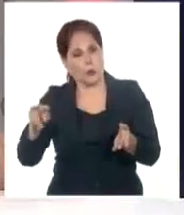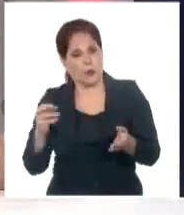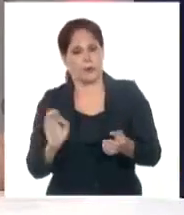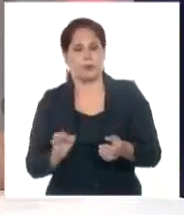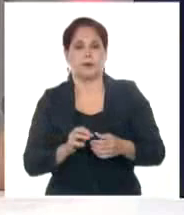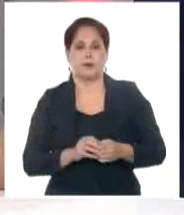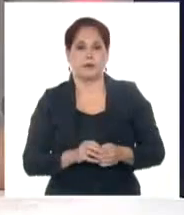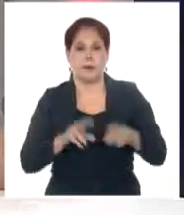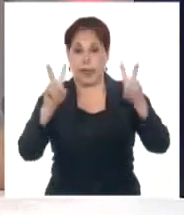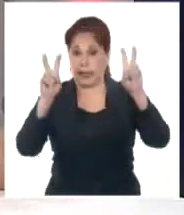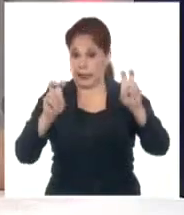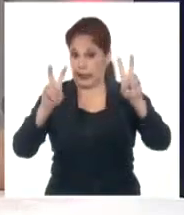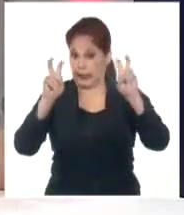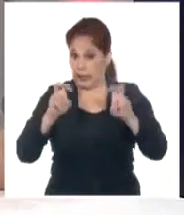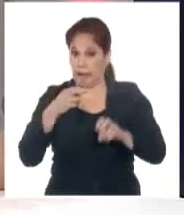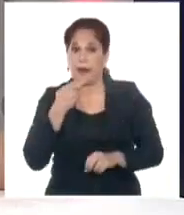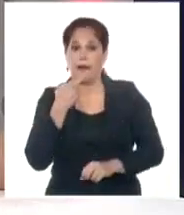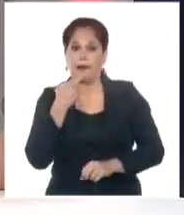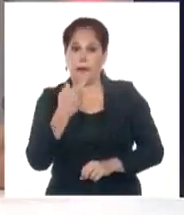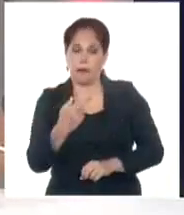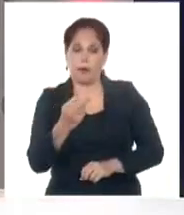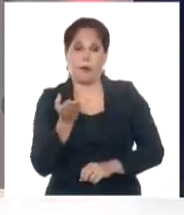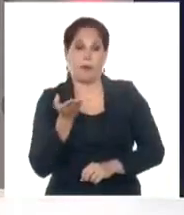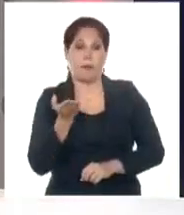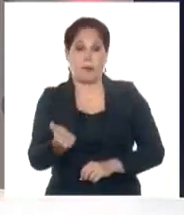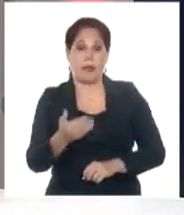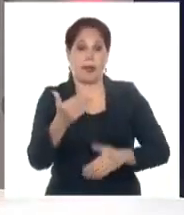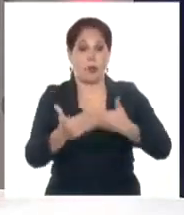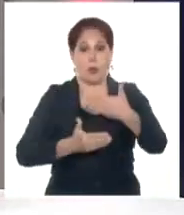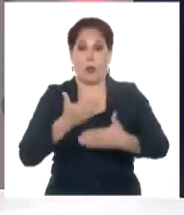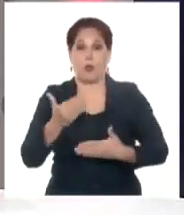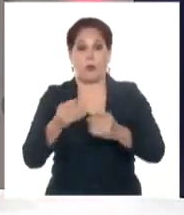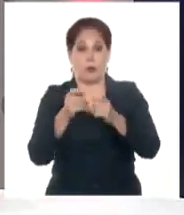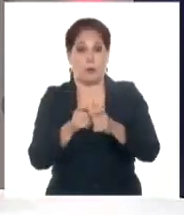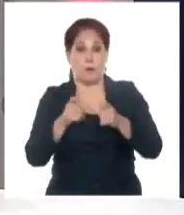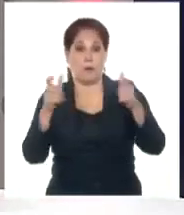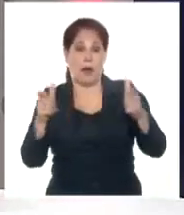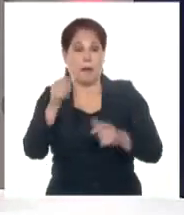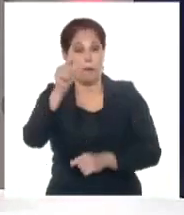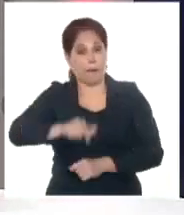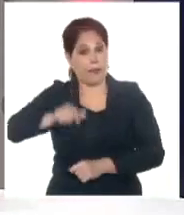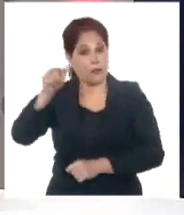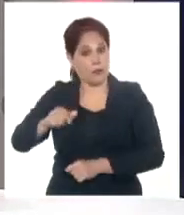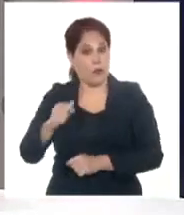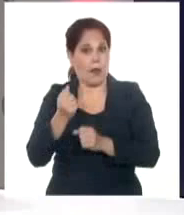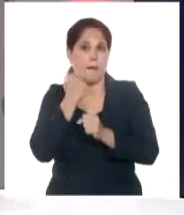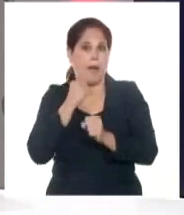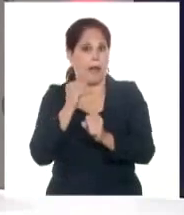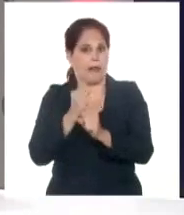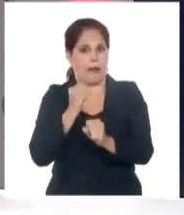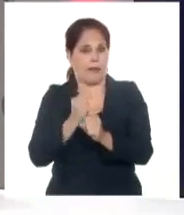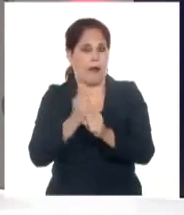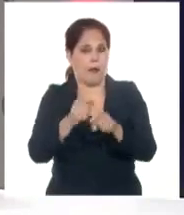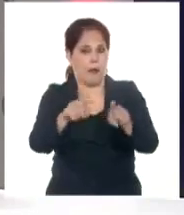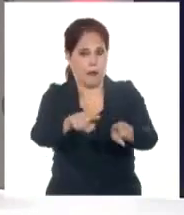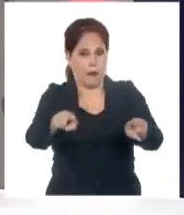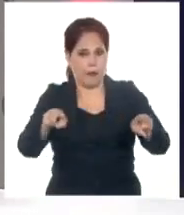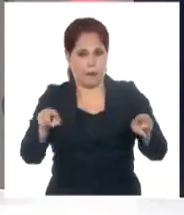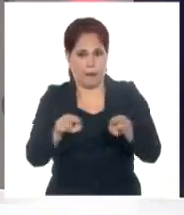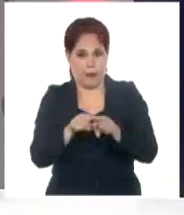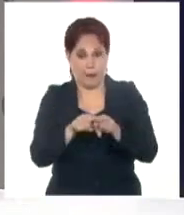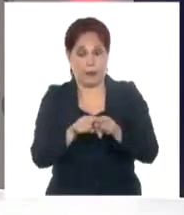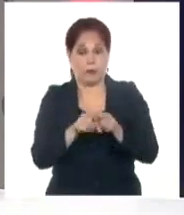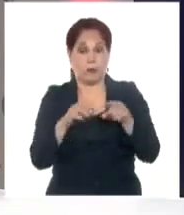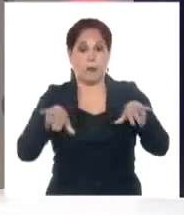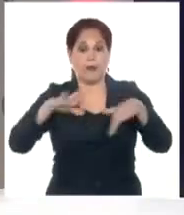Sobre este mismo tema, para responder a la alta demanda de documentos, se amplió el número de especialistas en el Departamento de Legalizaciones del MINREX